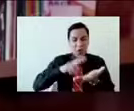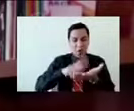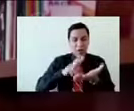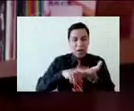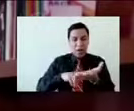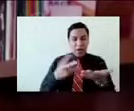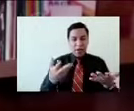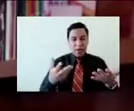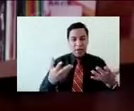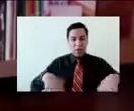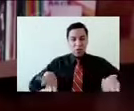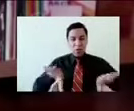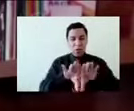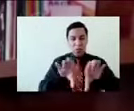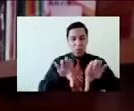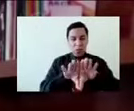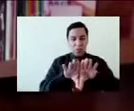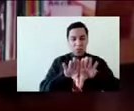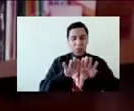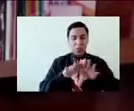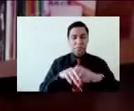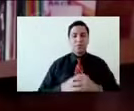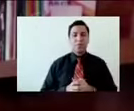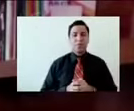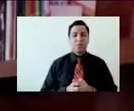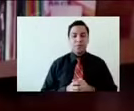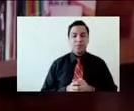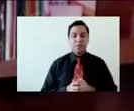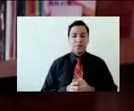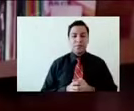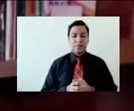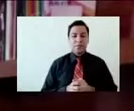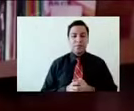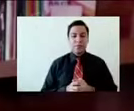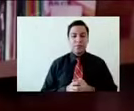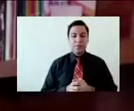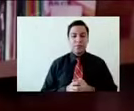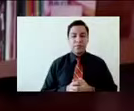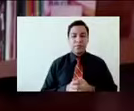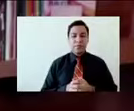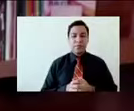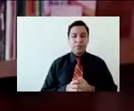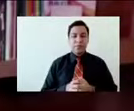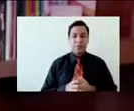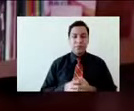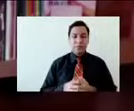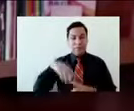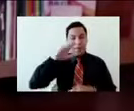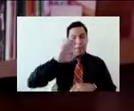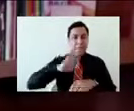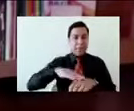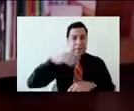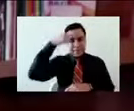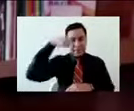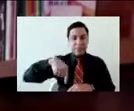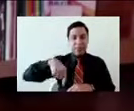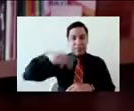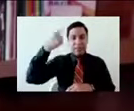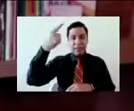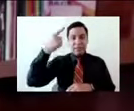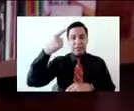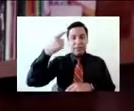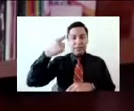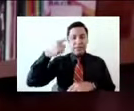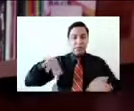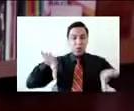trata de algo que, por como somos nosotros mismos, muchas veces, pues, es más fácil fijarse en los defectos de los otros, que fijarnos en nuestros